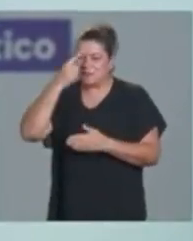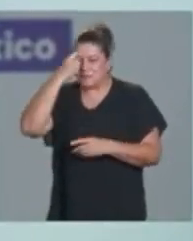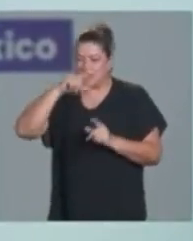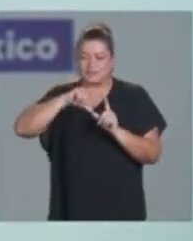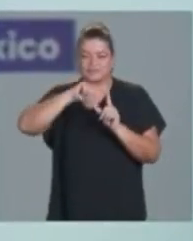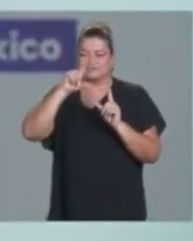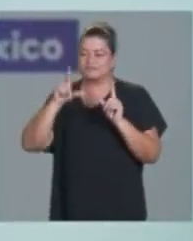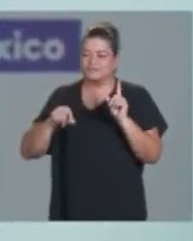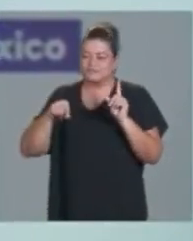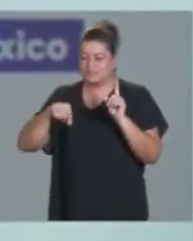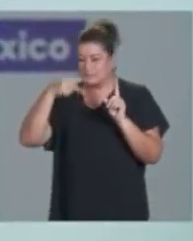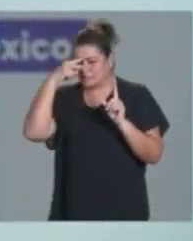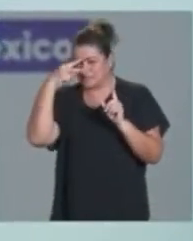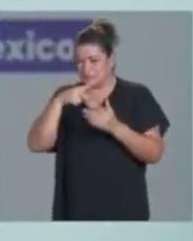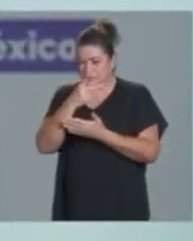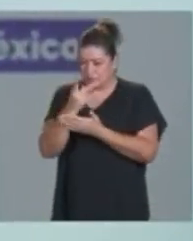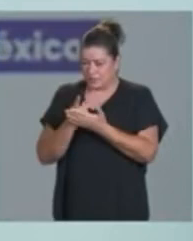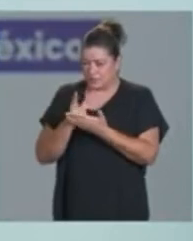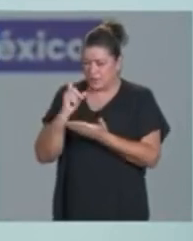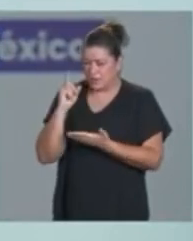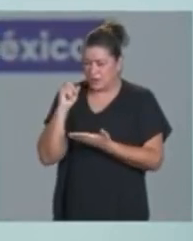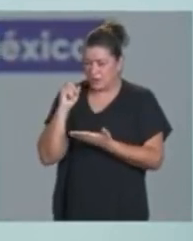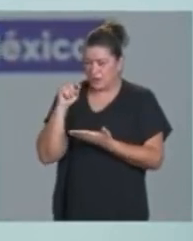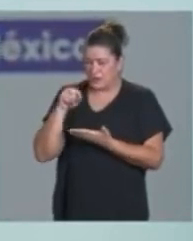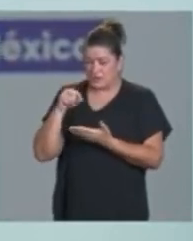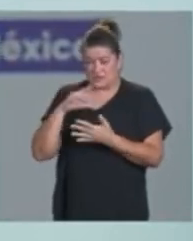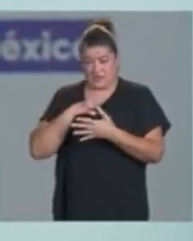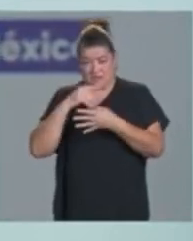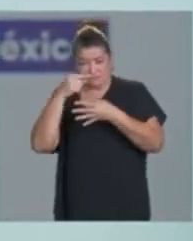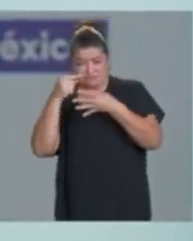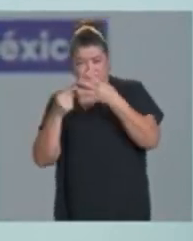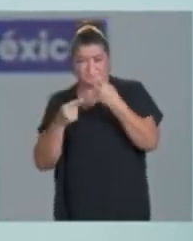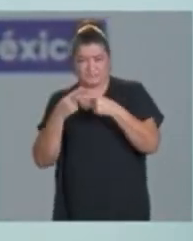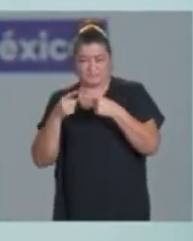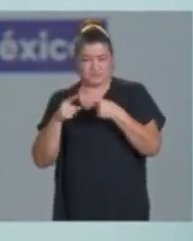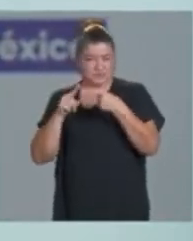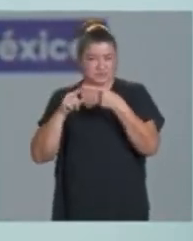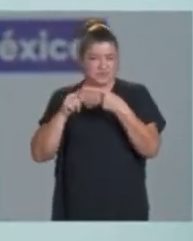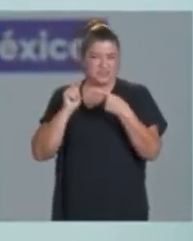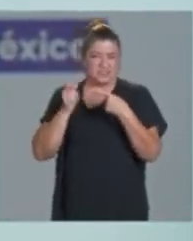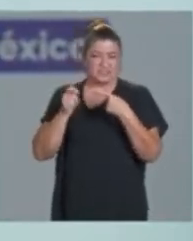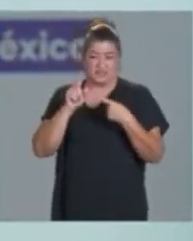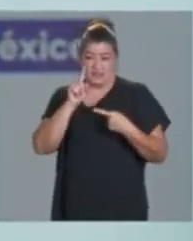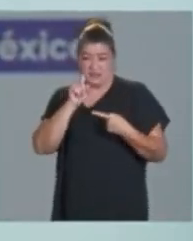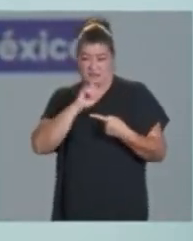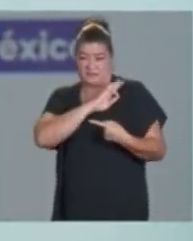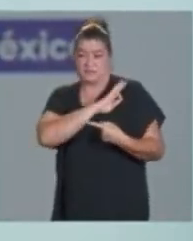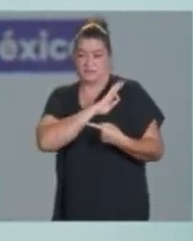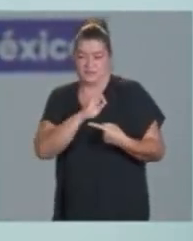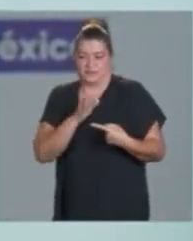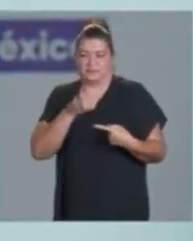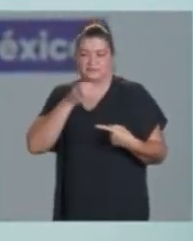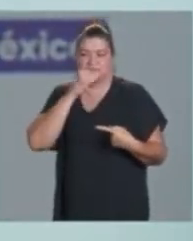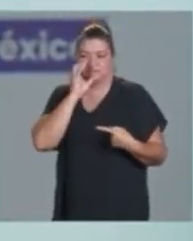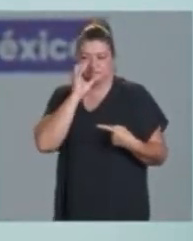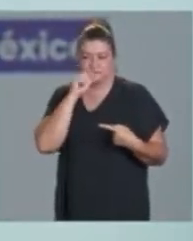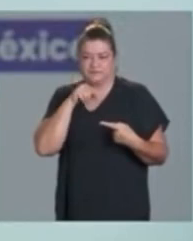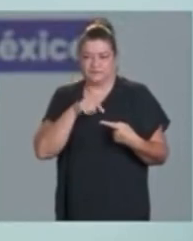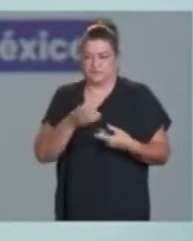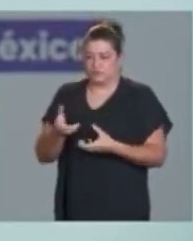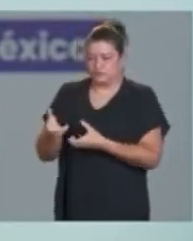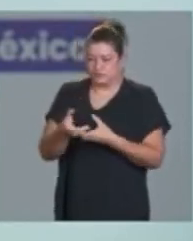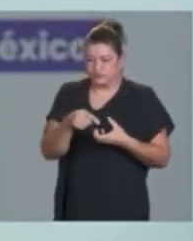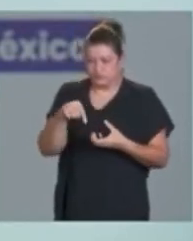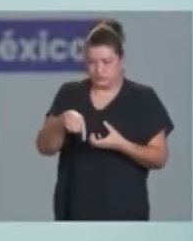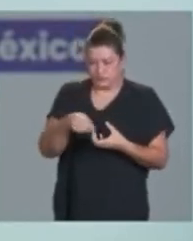tiene que ver con que el 80% del agua dulce en nuestro país se utiliza para riego. Sin embargo, solamente el 10